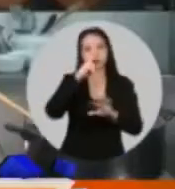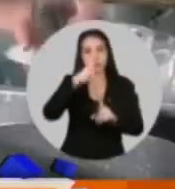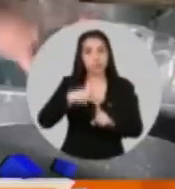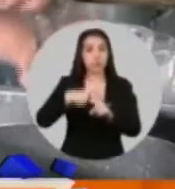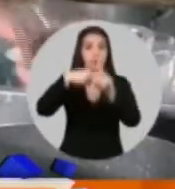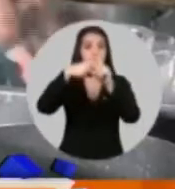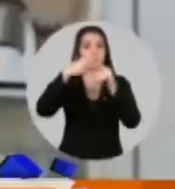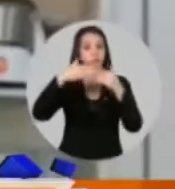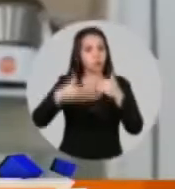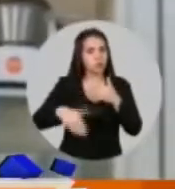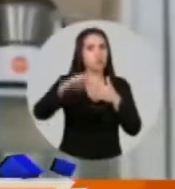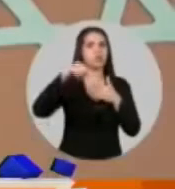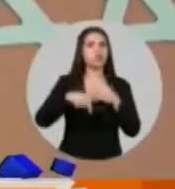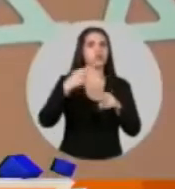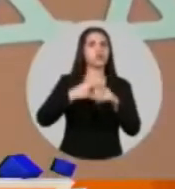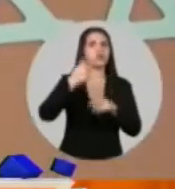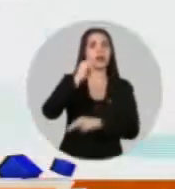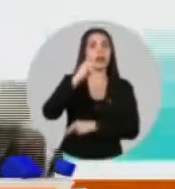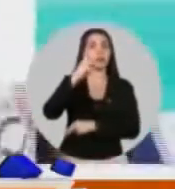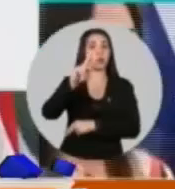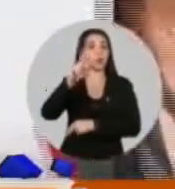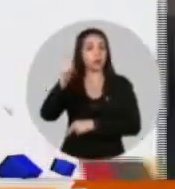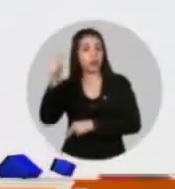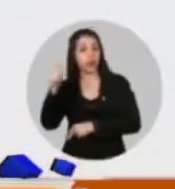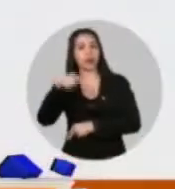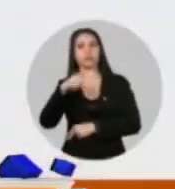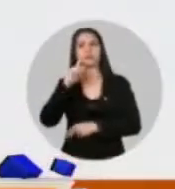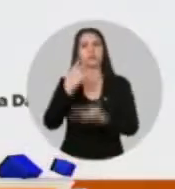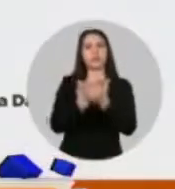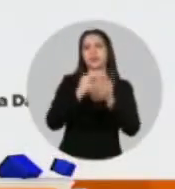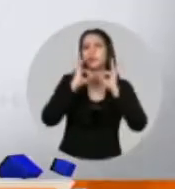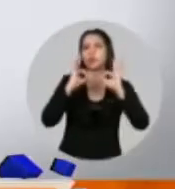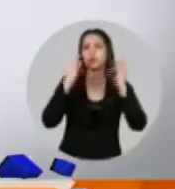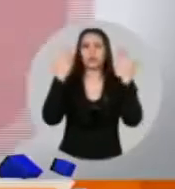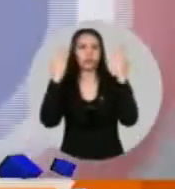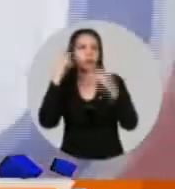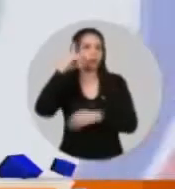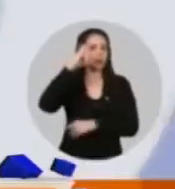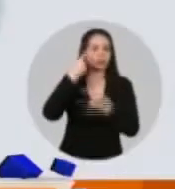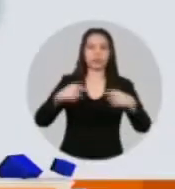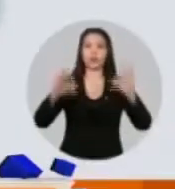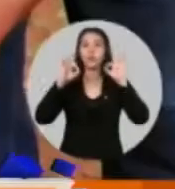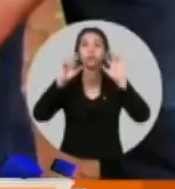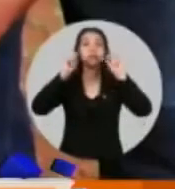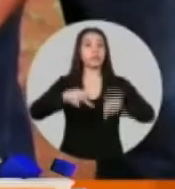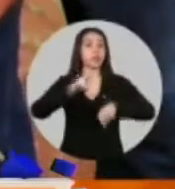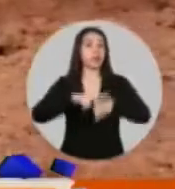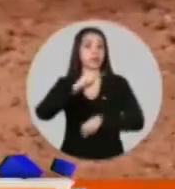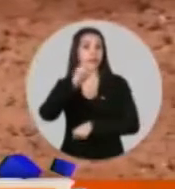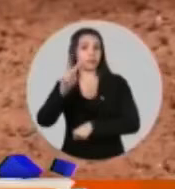cumplir el sueño de los demás o va a cumplir su sueño? Para mí... Aquello que en realidad quiere hacer ella, porque tiene tantos caminos